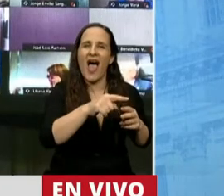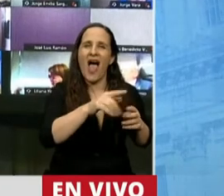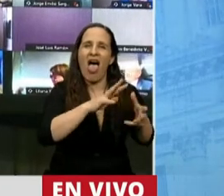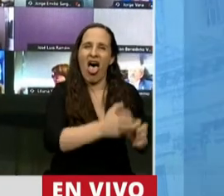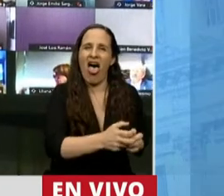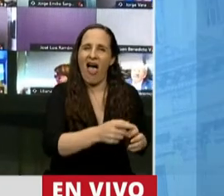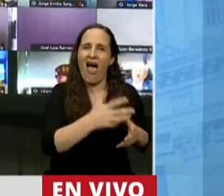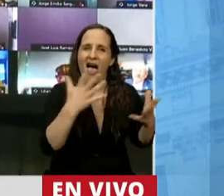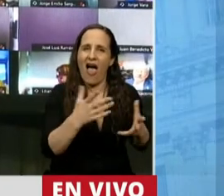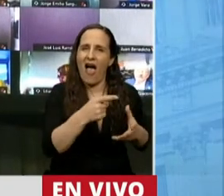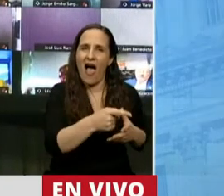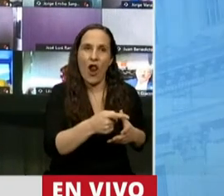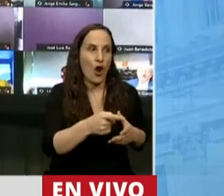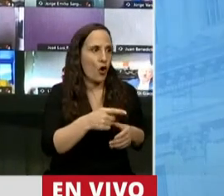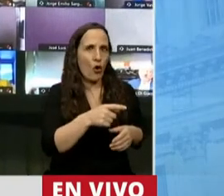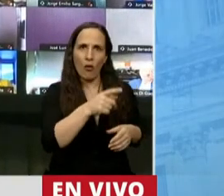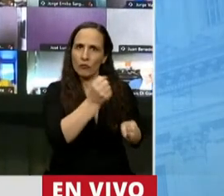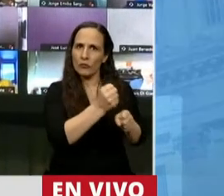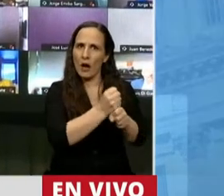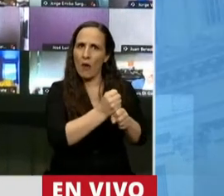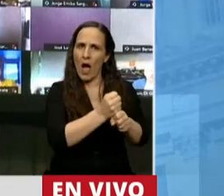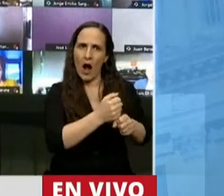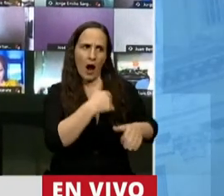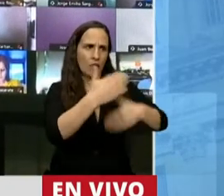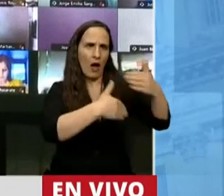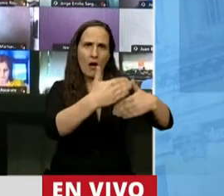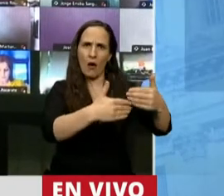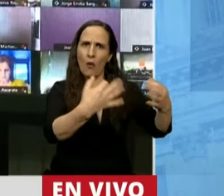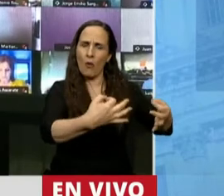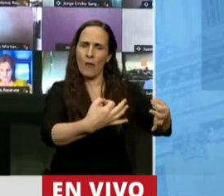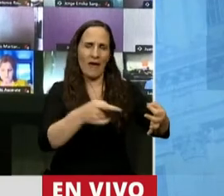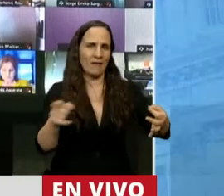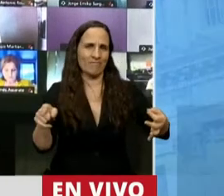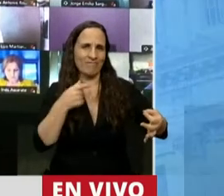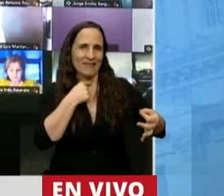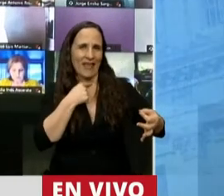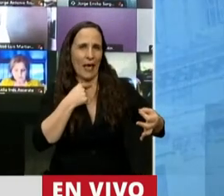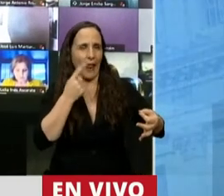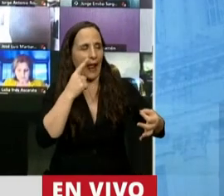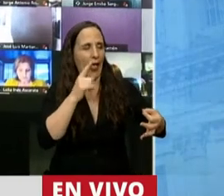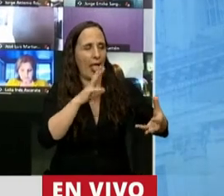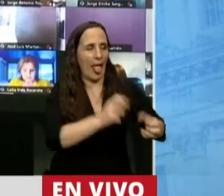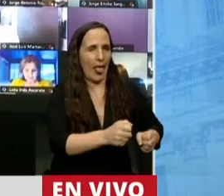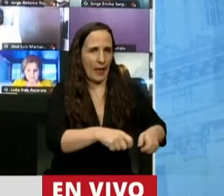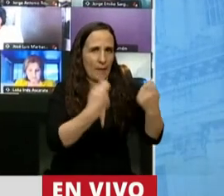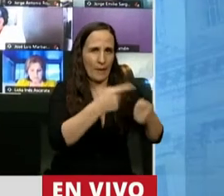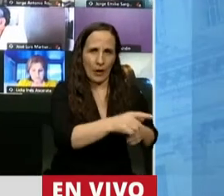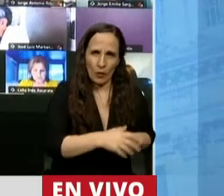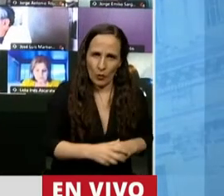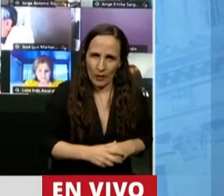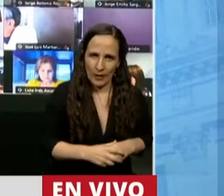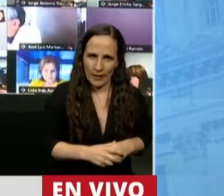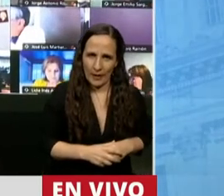cualquier ejemplo de gestión donde las cosas funcionen, que no resisten el espejo de la buena gestión,